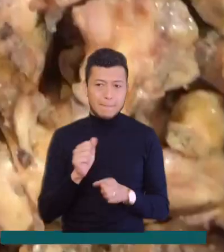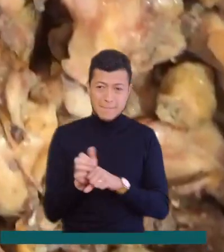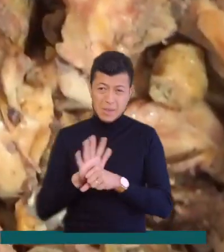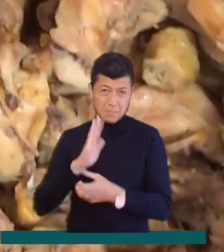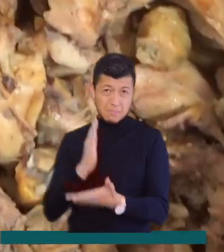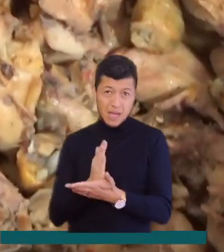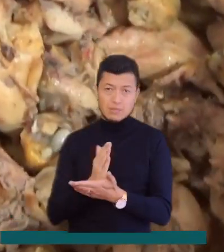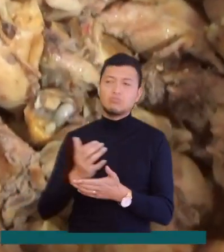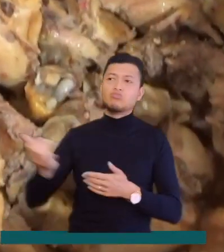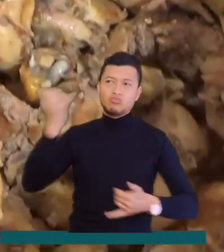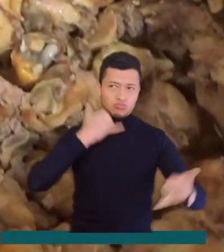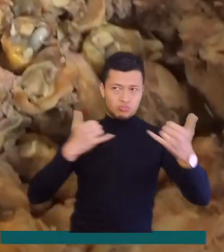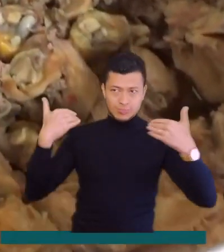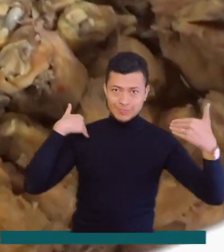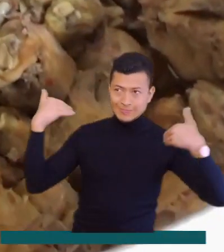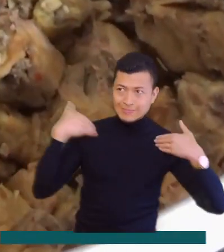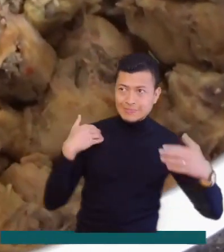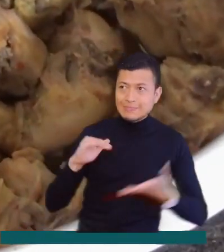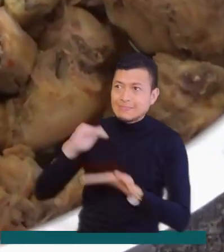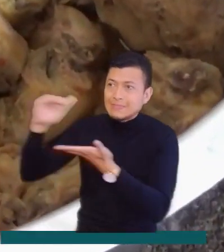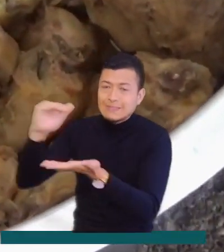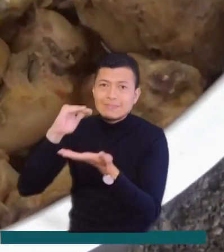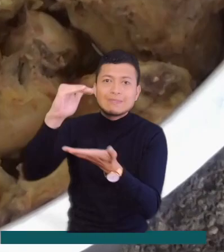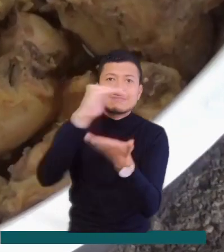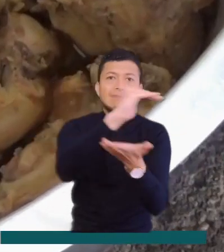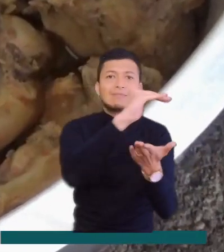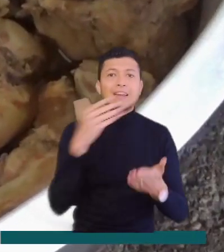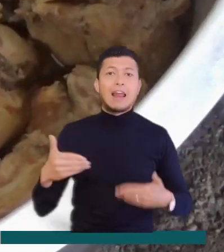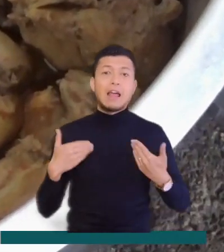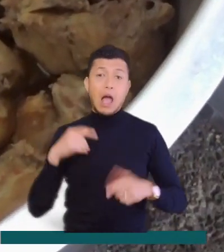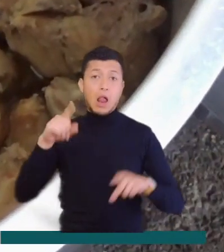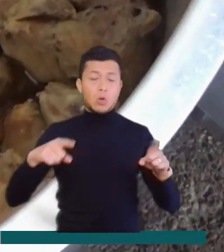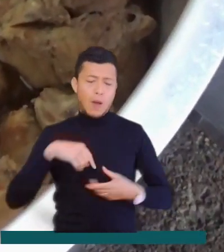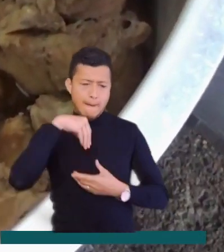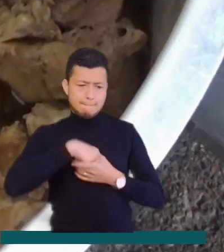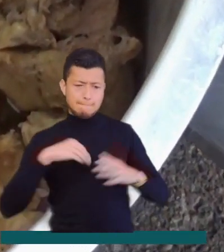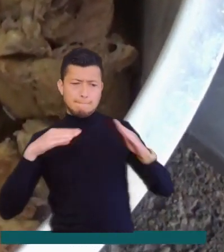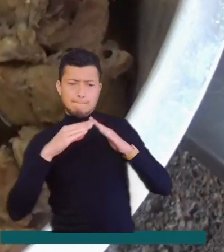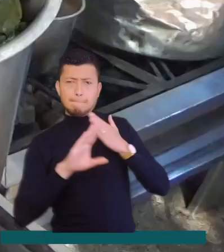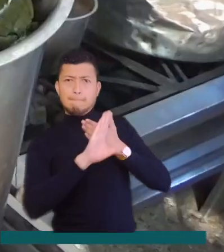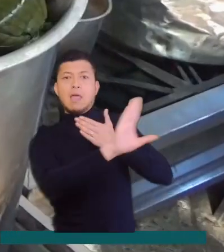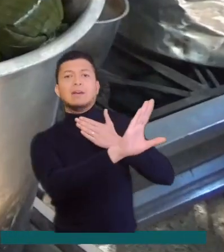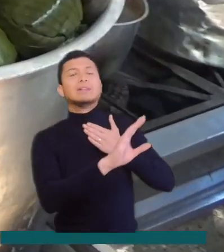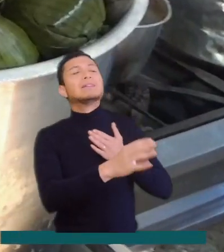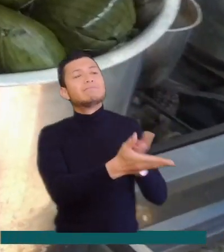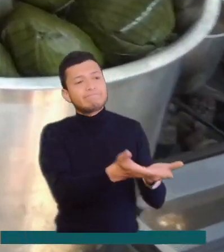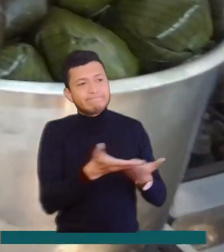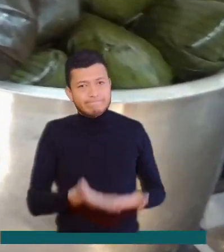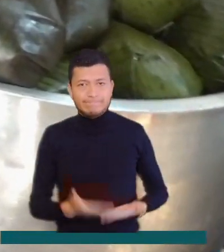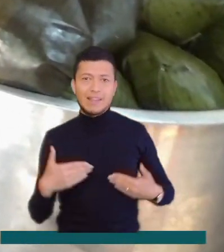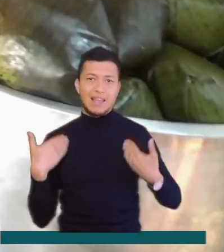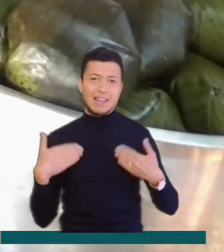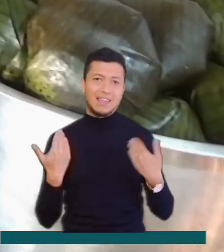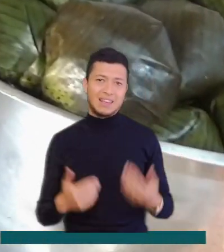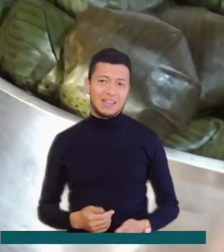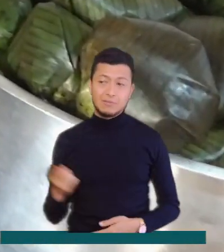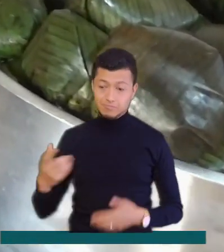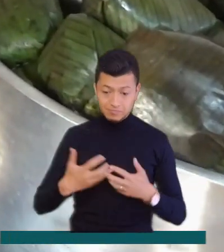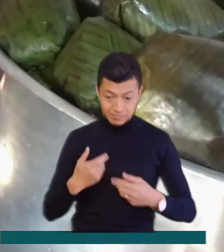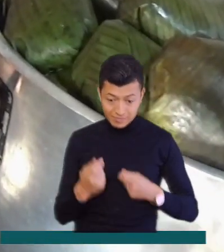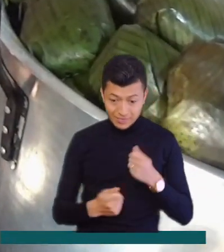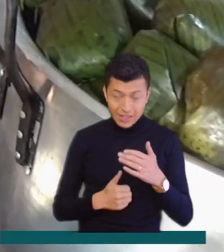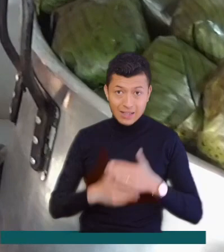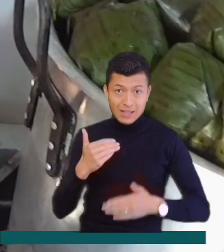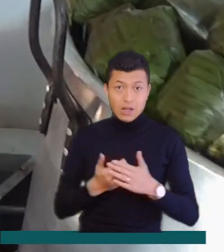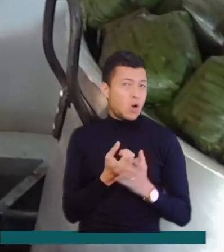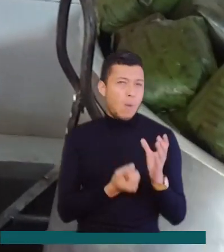domicilio y llevando un poco de alegría a quienes padecimos el aislamiento. Ahora el emprendimiento de esta familia